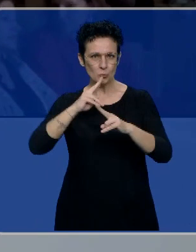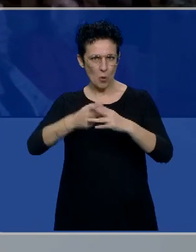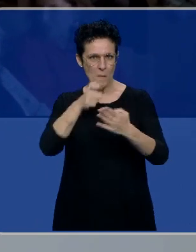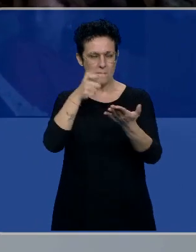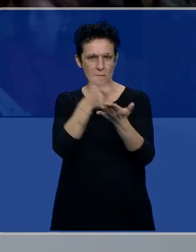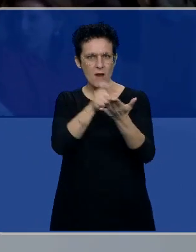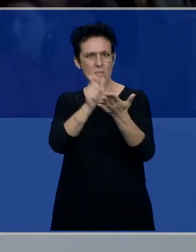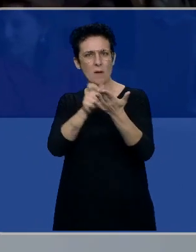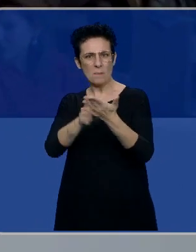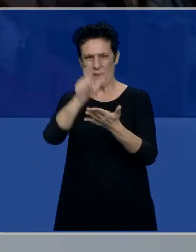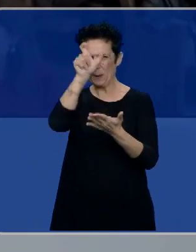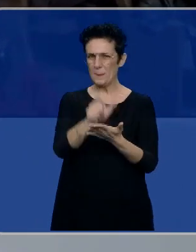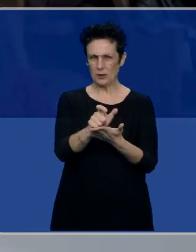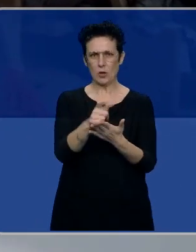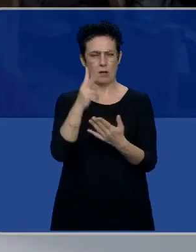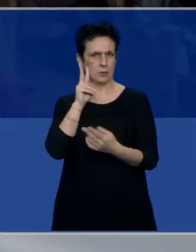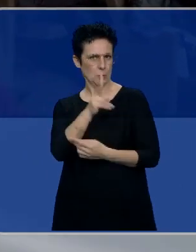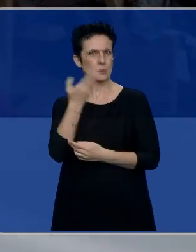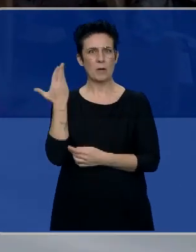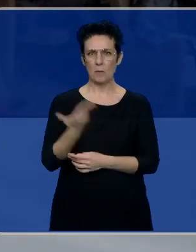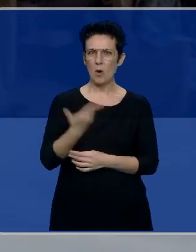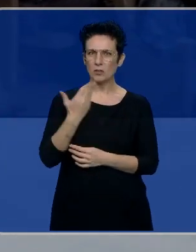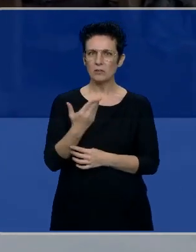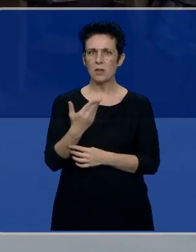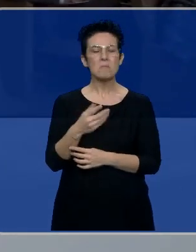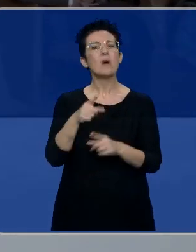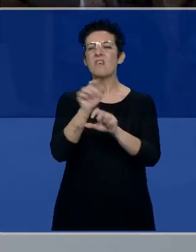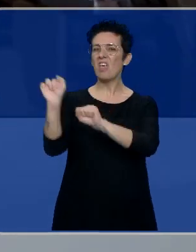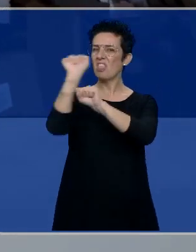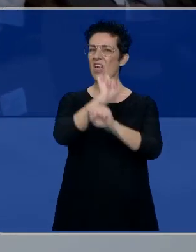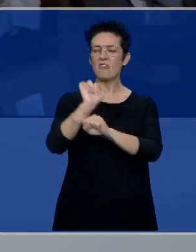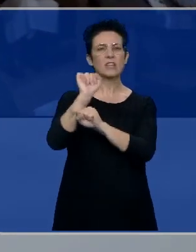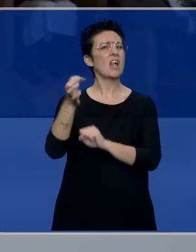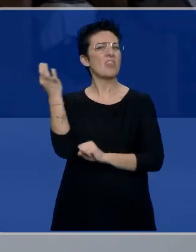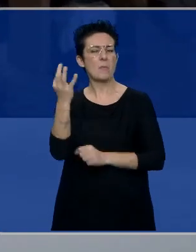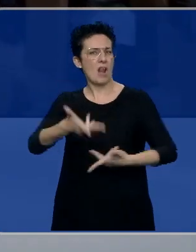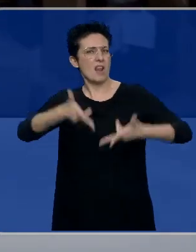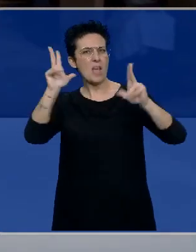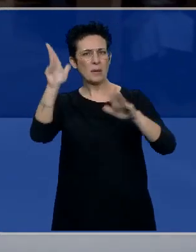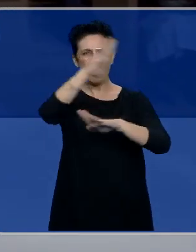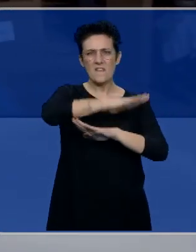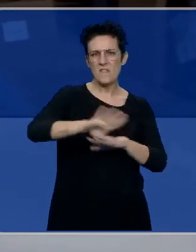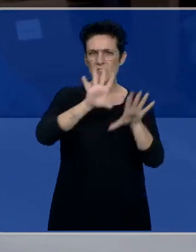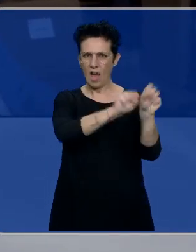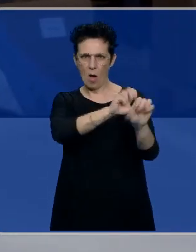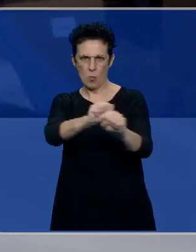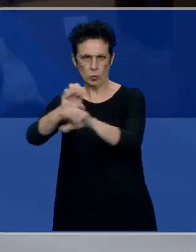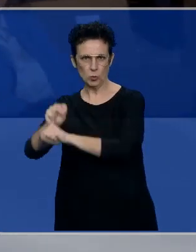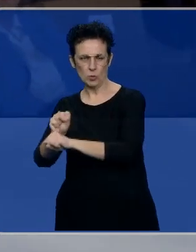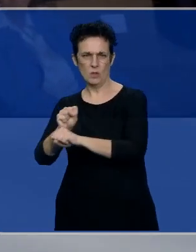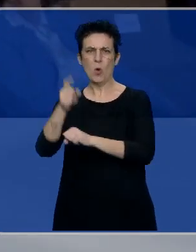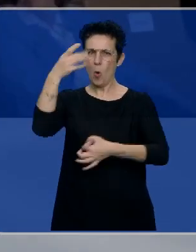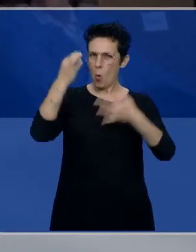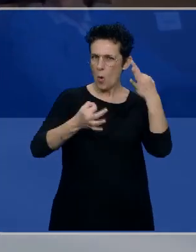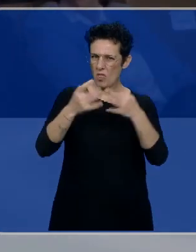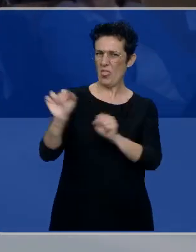como intelectuales de referencia, y que defendieron la pederastia abiertamente, o incluso en un juicio que hubo sobre pederastia, defendieron